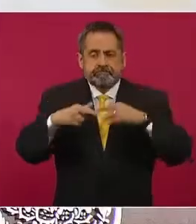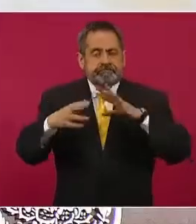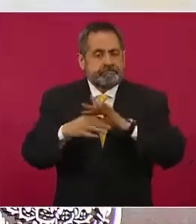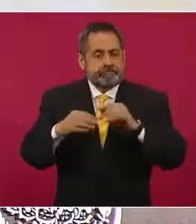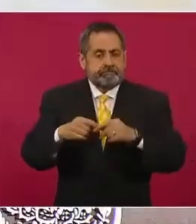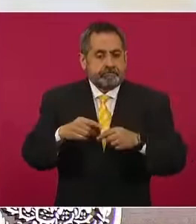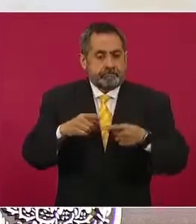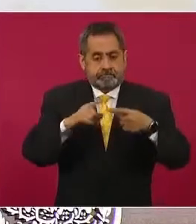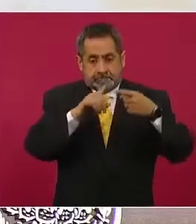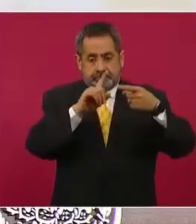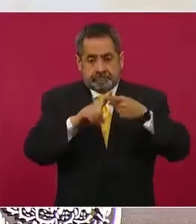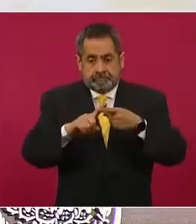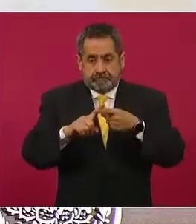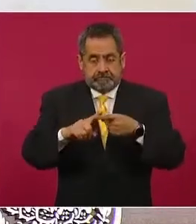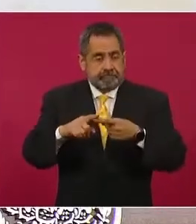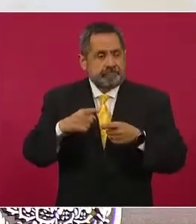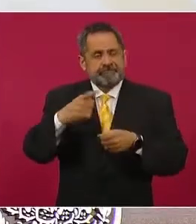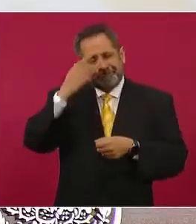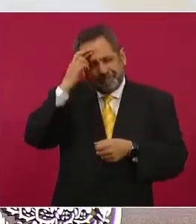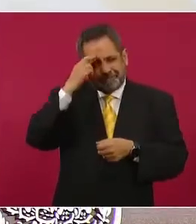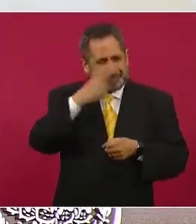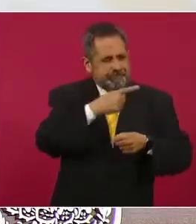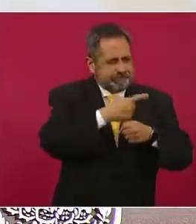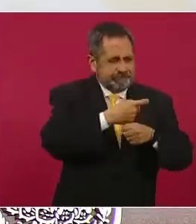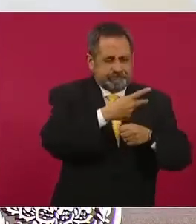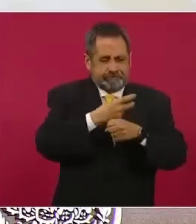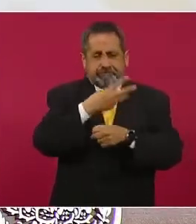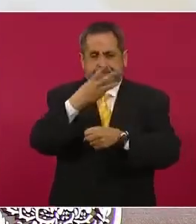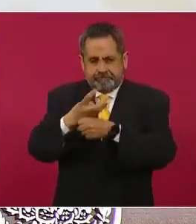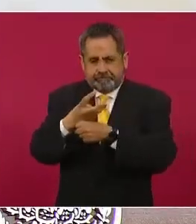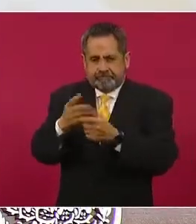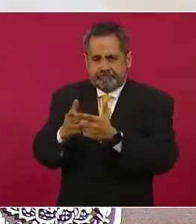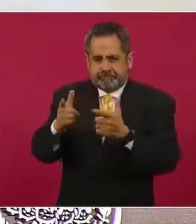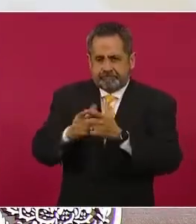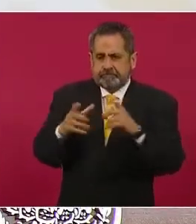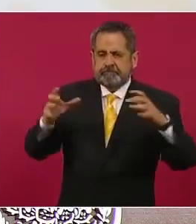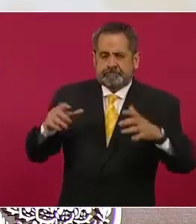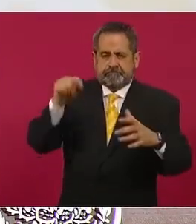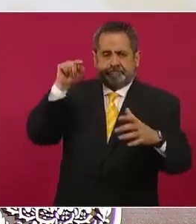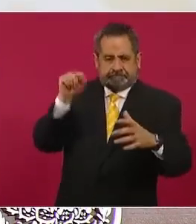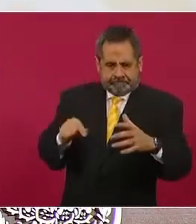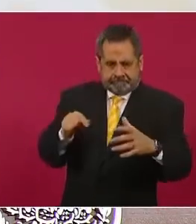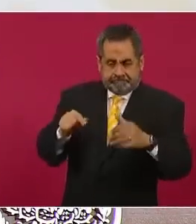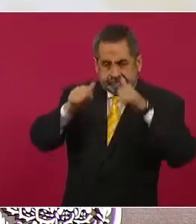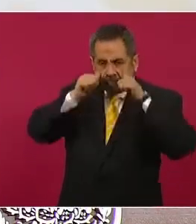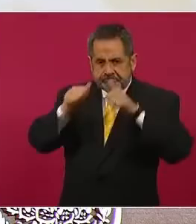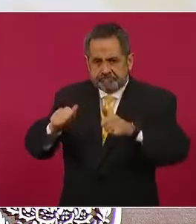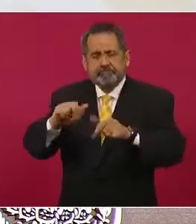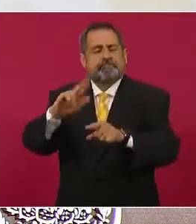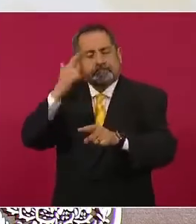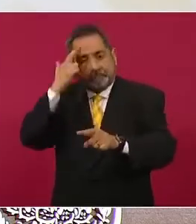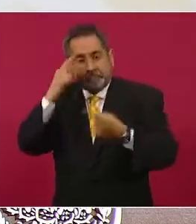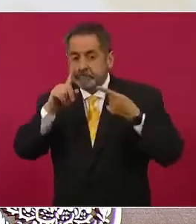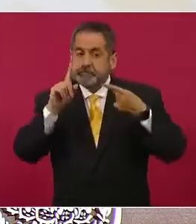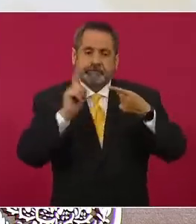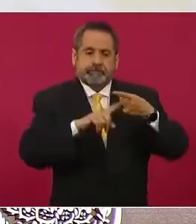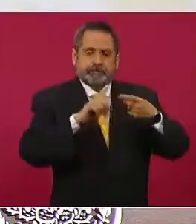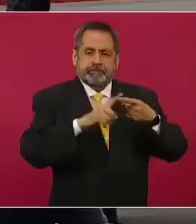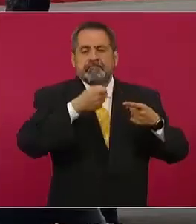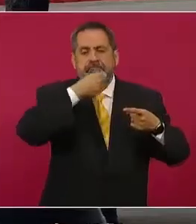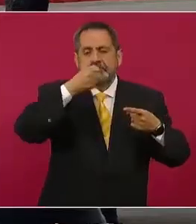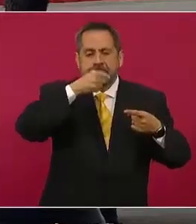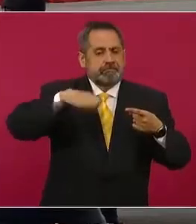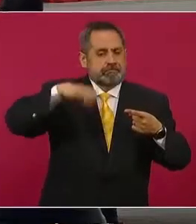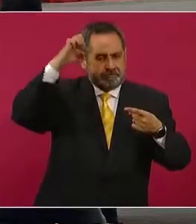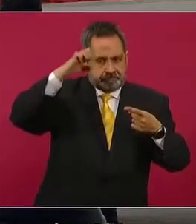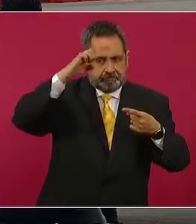el tercer sector, yo insisto mucho, el tercer sector que fue atendido por parte del gobierno federal, porque el primero recordemos que fueron adultos